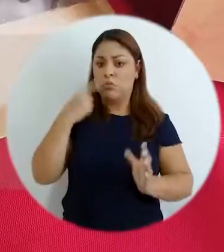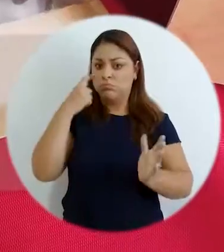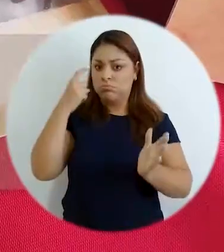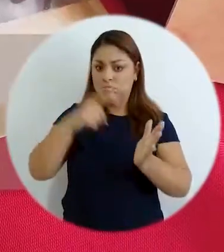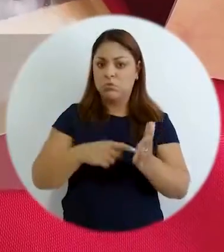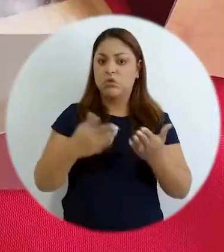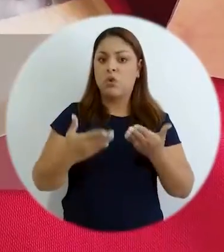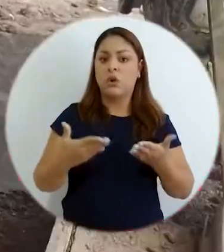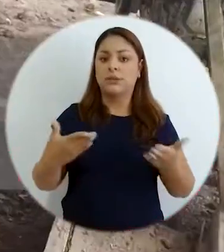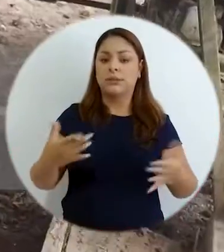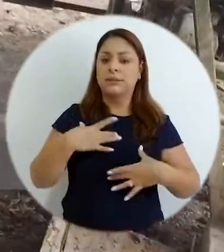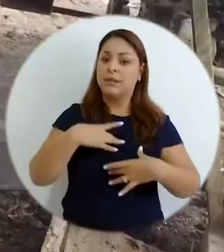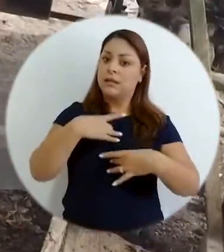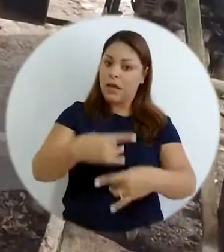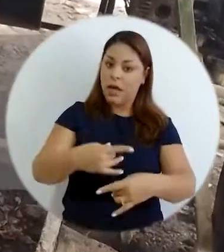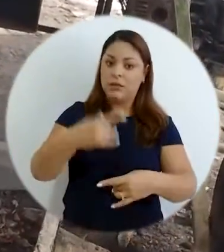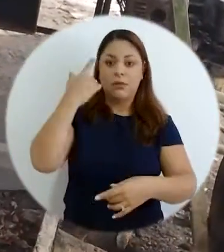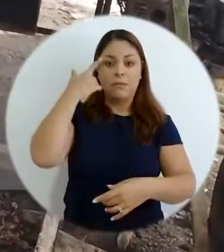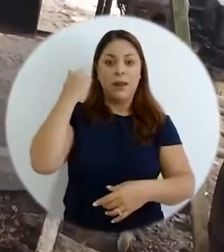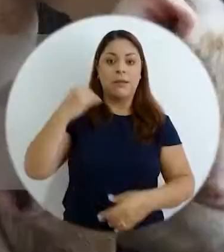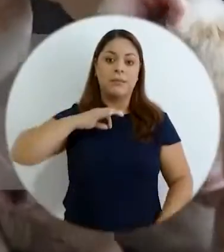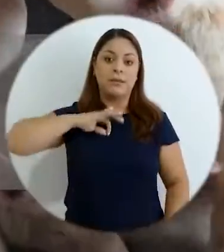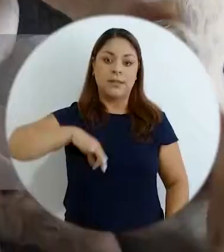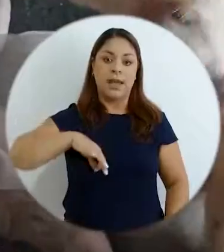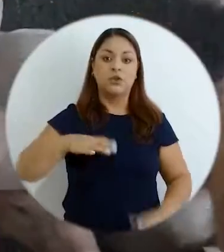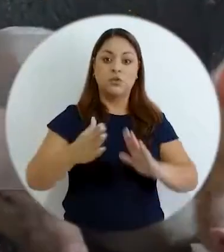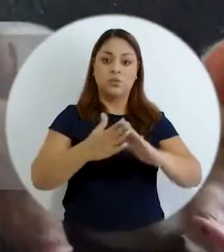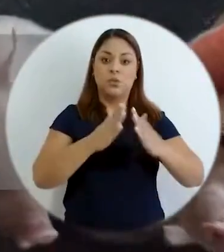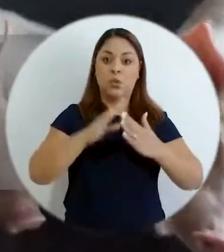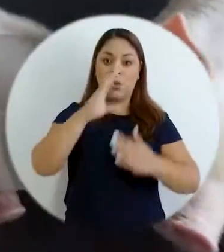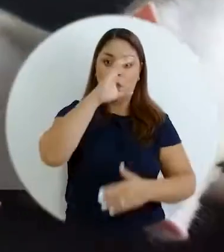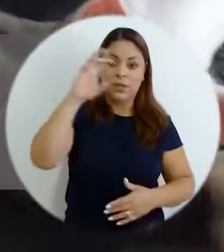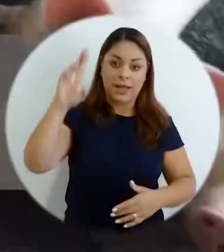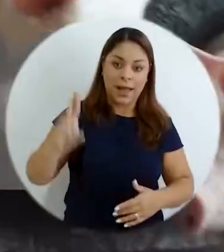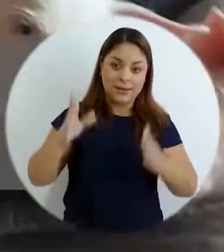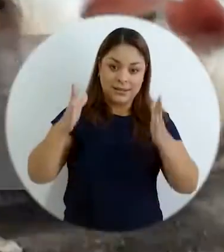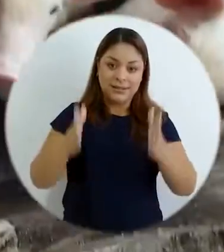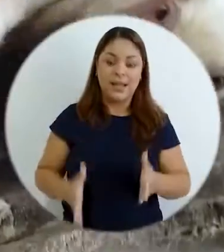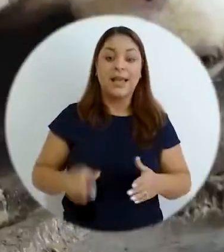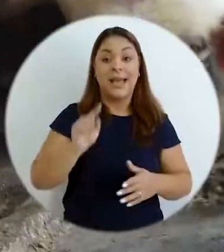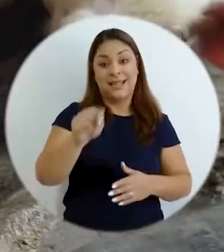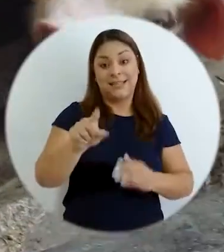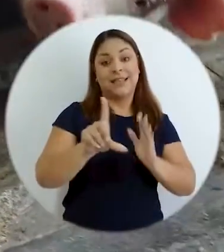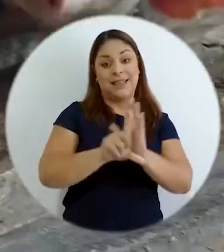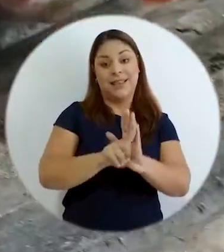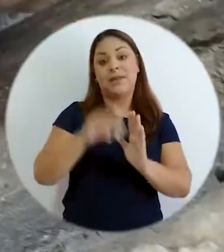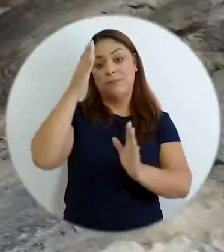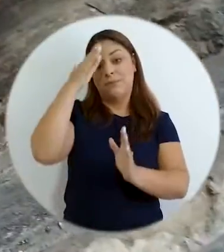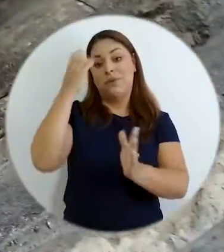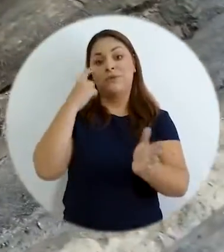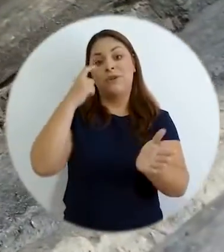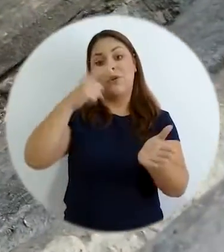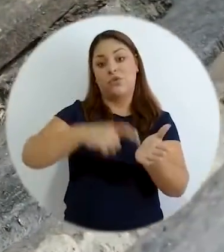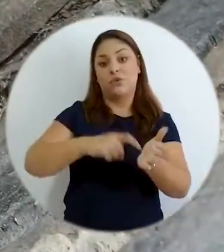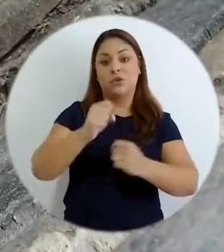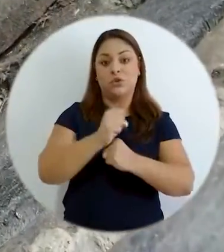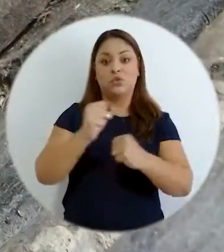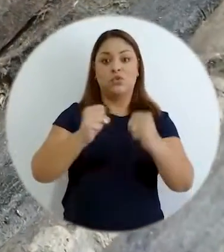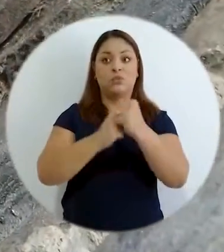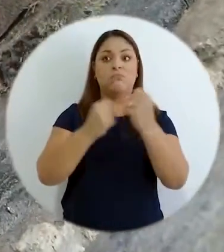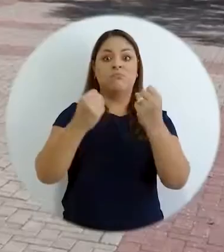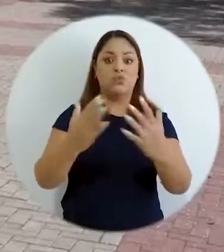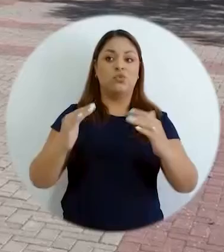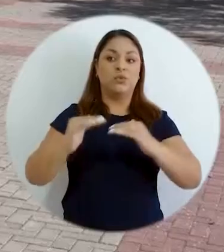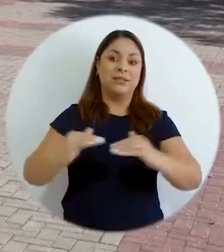reconocerle cosas interesantes para el bienestar de la ciudadanía costarricense es esta ley porque reconoce una estructura